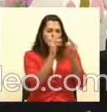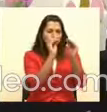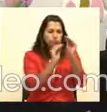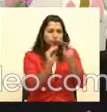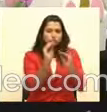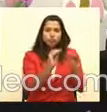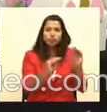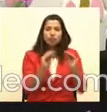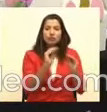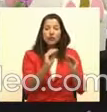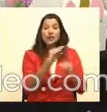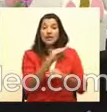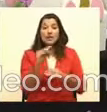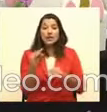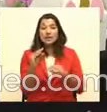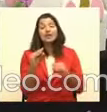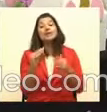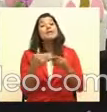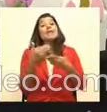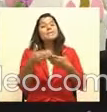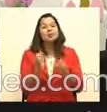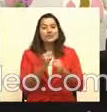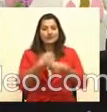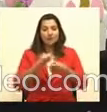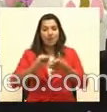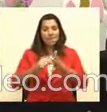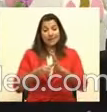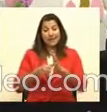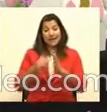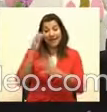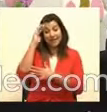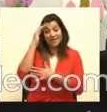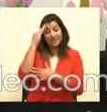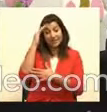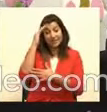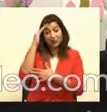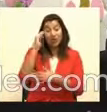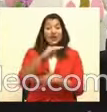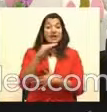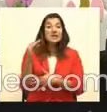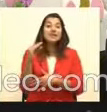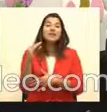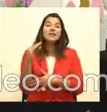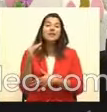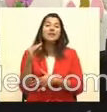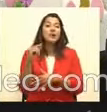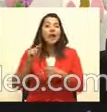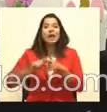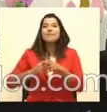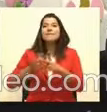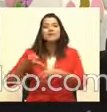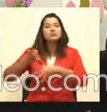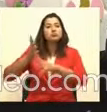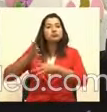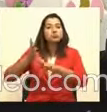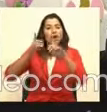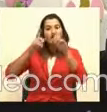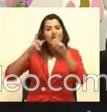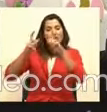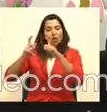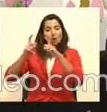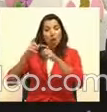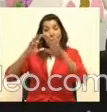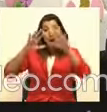ahí se le hizo una página, este, en Facebook, y ahí es donde promocionamos las piñatas y ahorita estamos